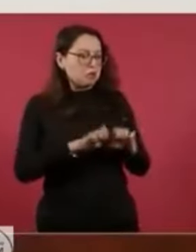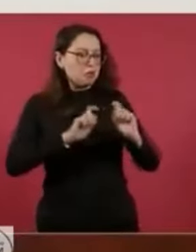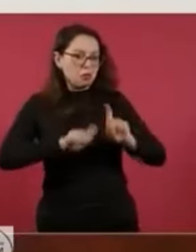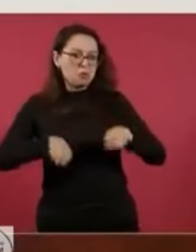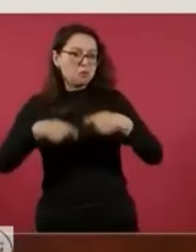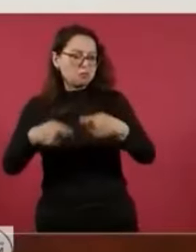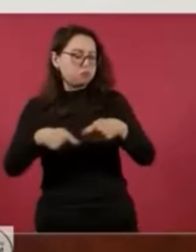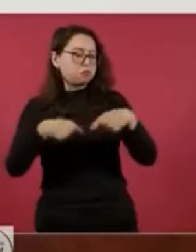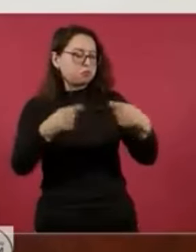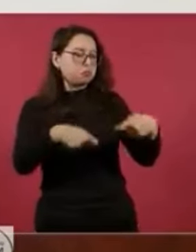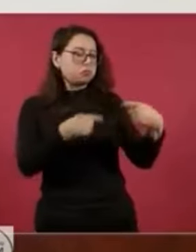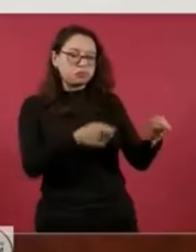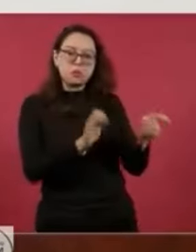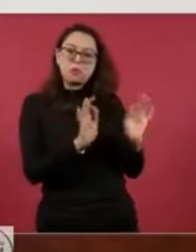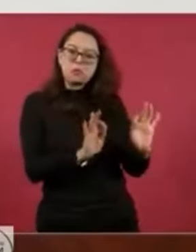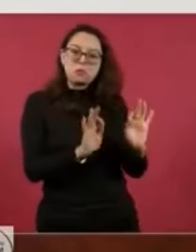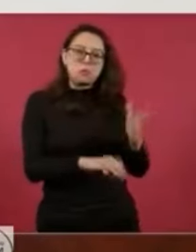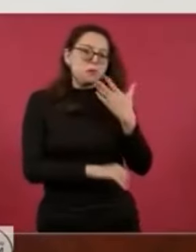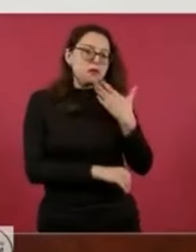presidenta electa.